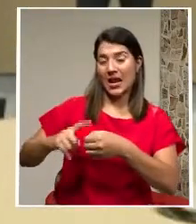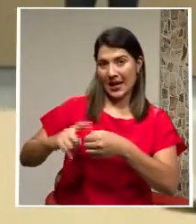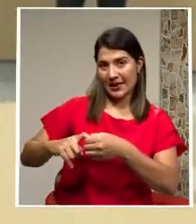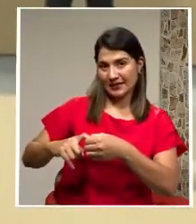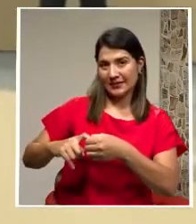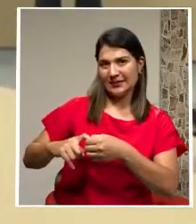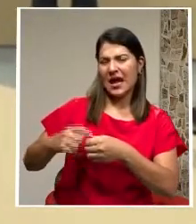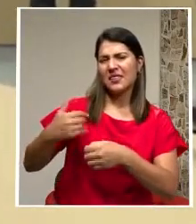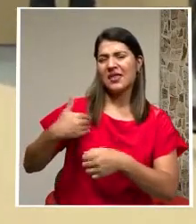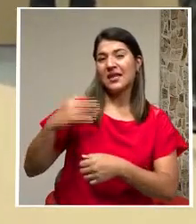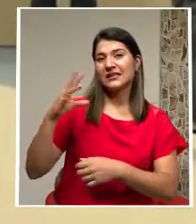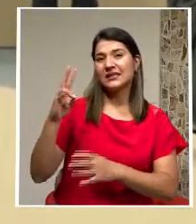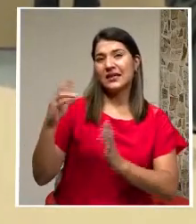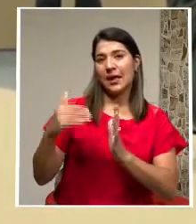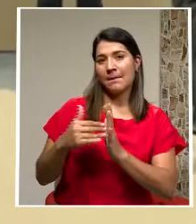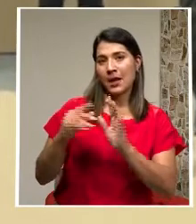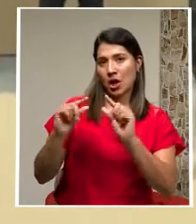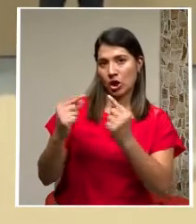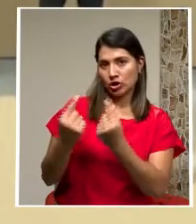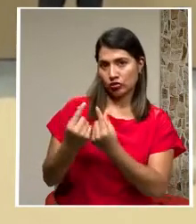Unas 7.000 tropas